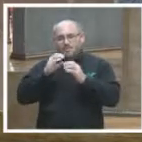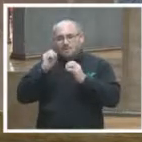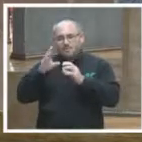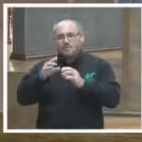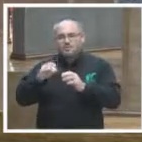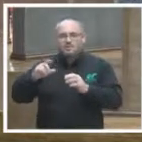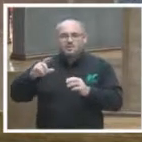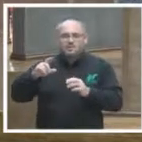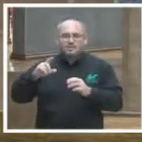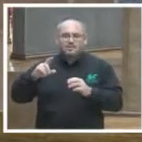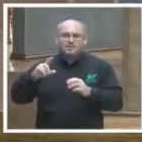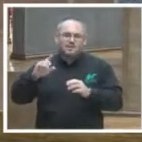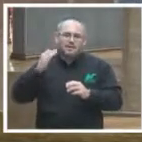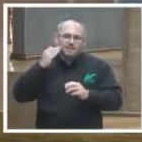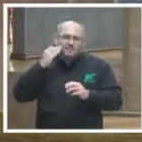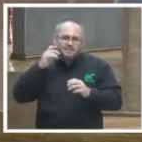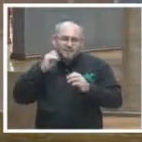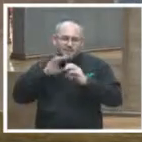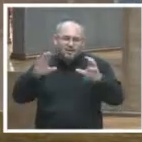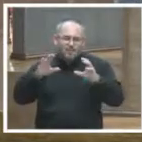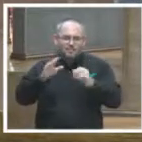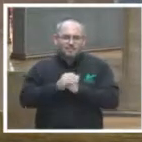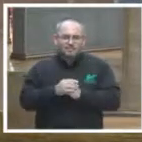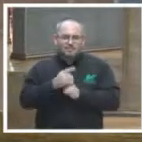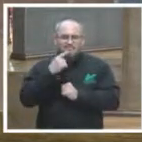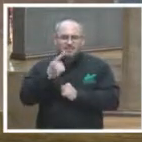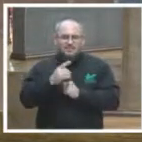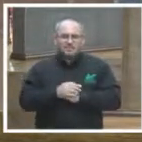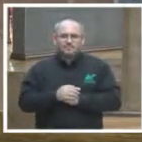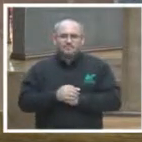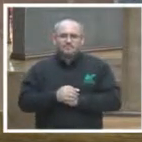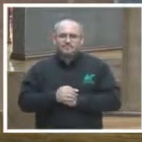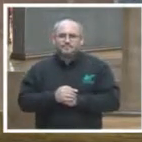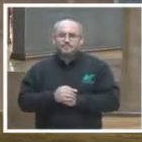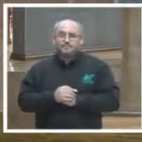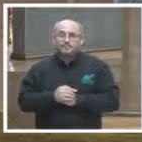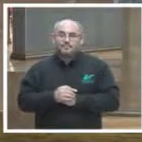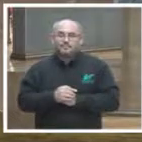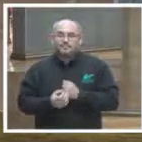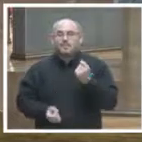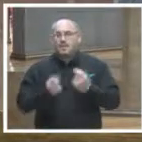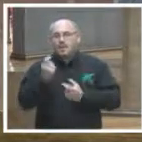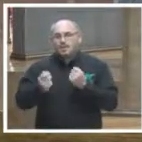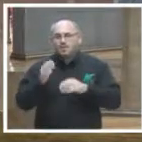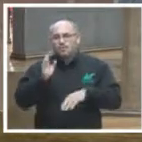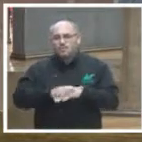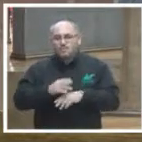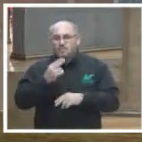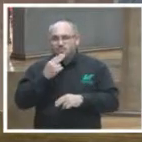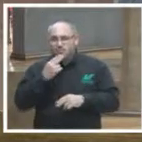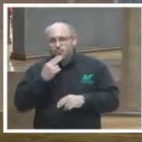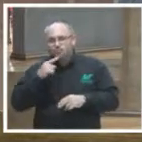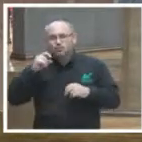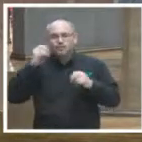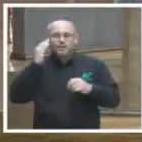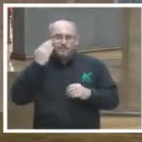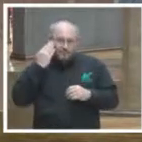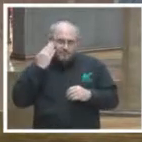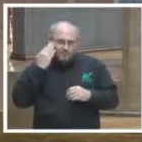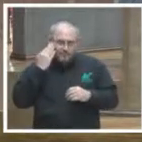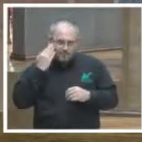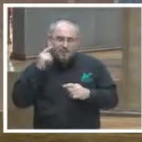públicas de facebook dijo lo siguiente aquí cito algunos de los usos más interesantes de facebook